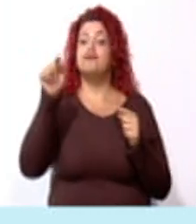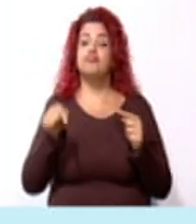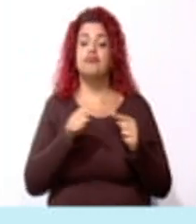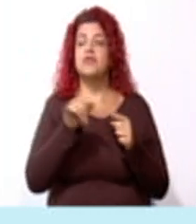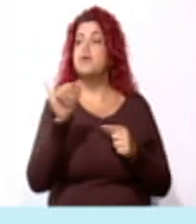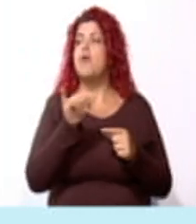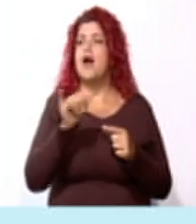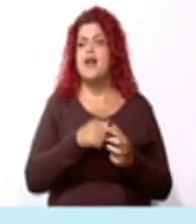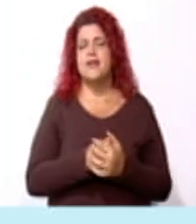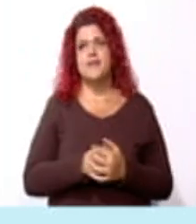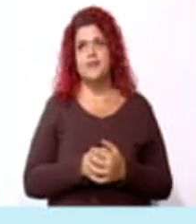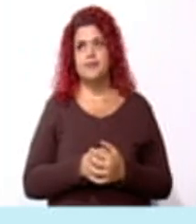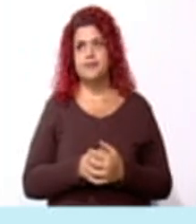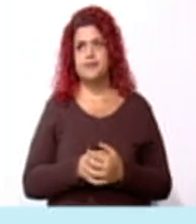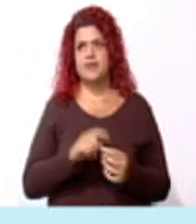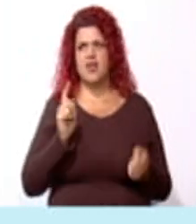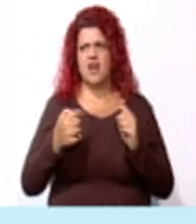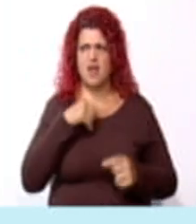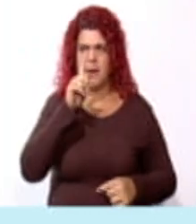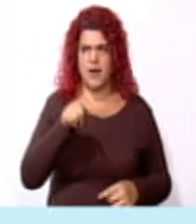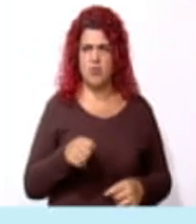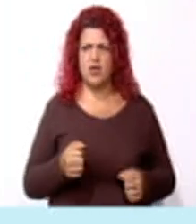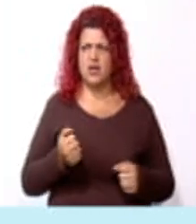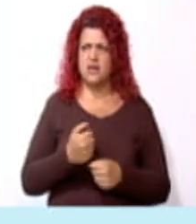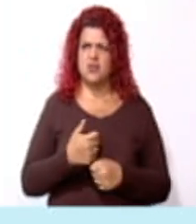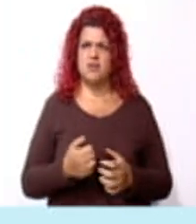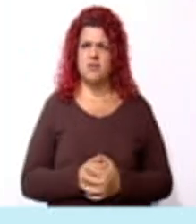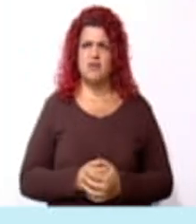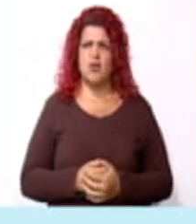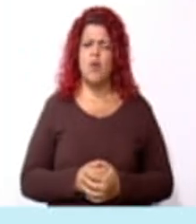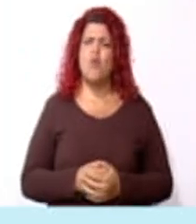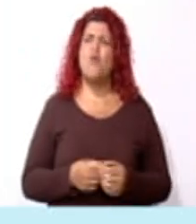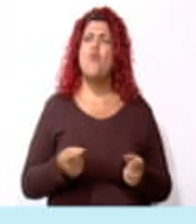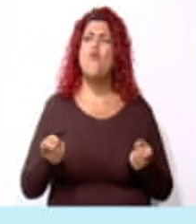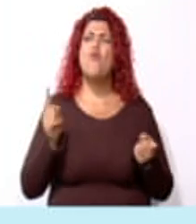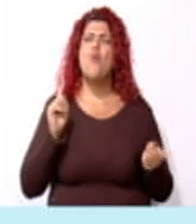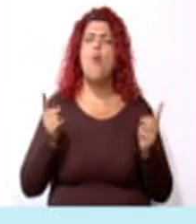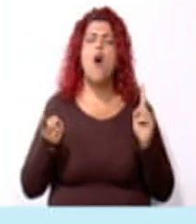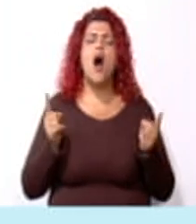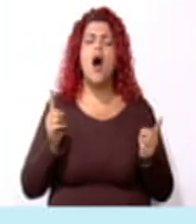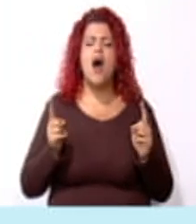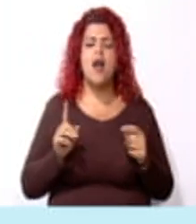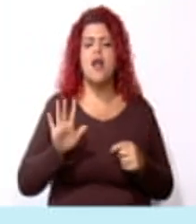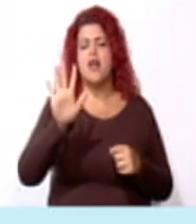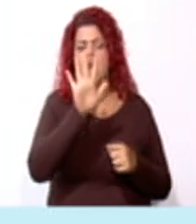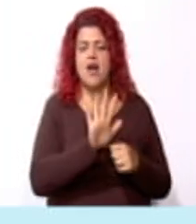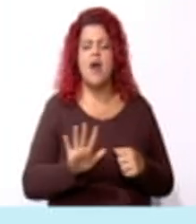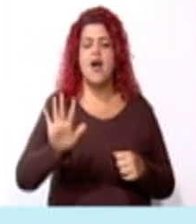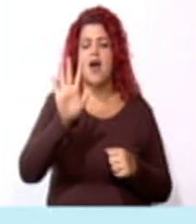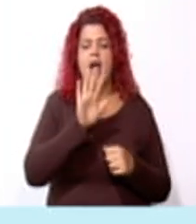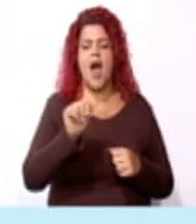Entonces, la pregunta es, ¿cuál es el área del cuadrado?